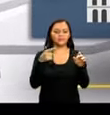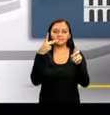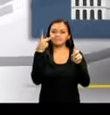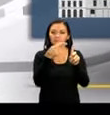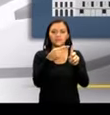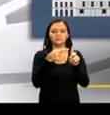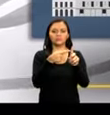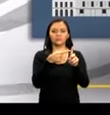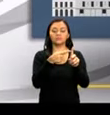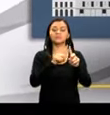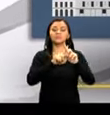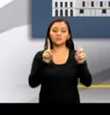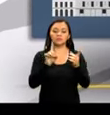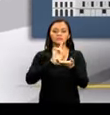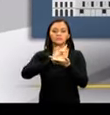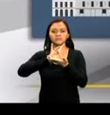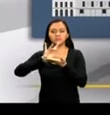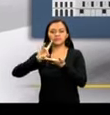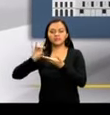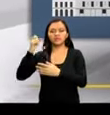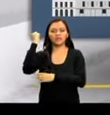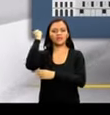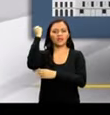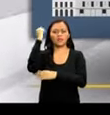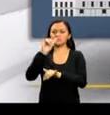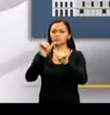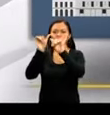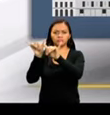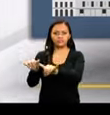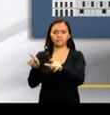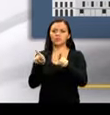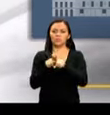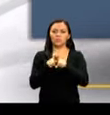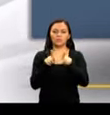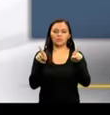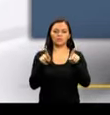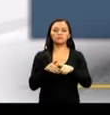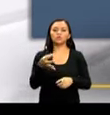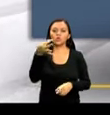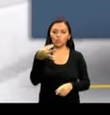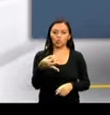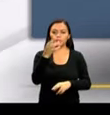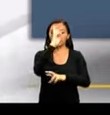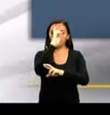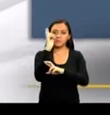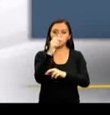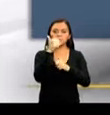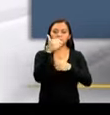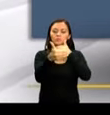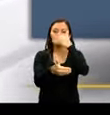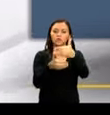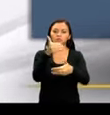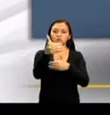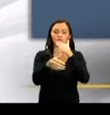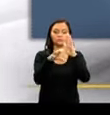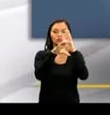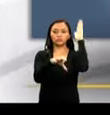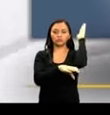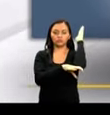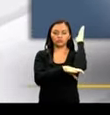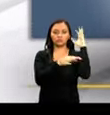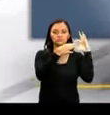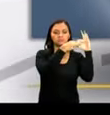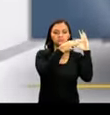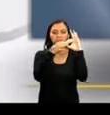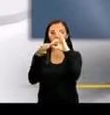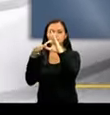sus elementos constitutivos, tampoco elimina o cambia los derechos y garantías ciudadanas. Cumple y respeta el procedimiento determinado